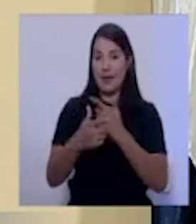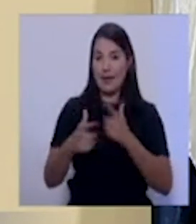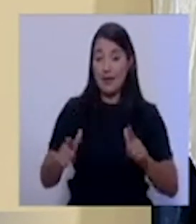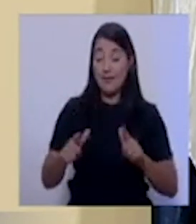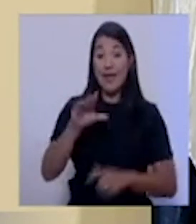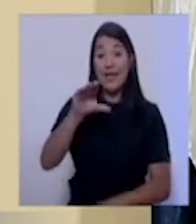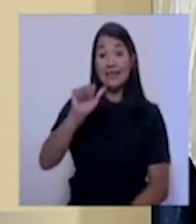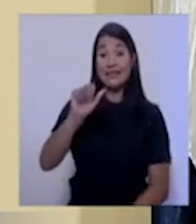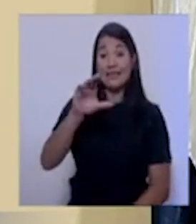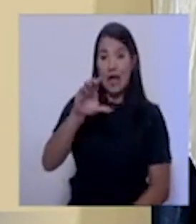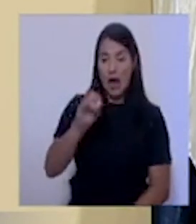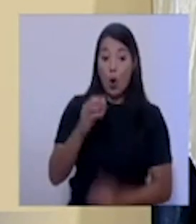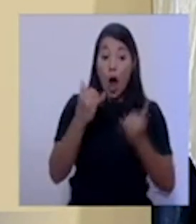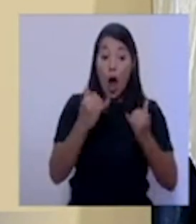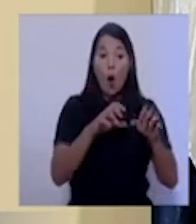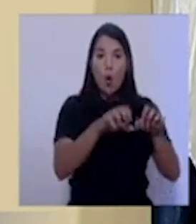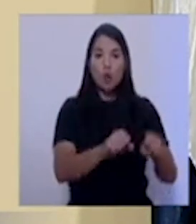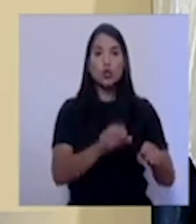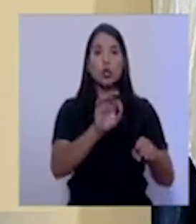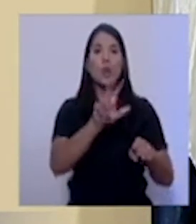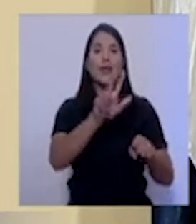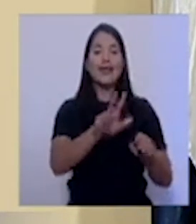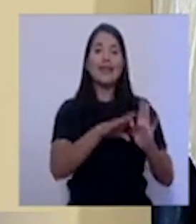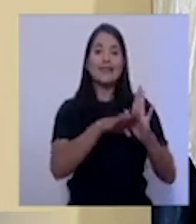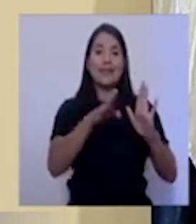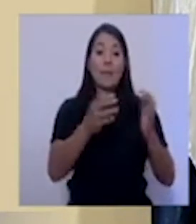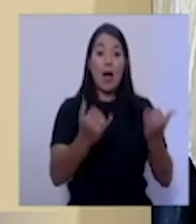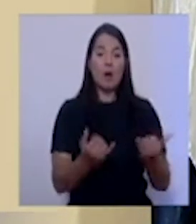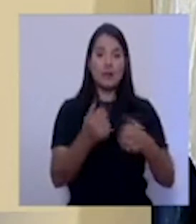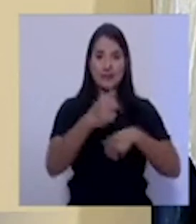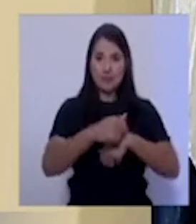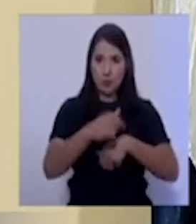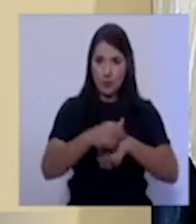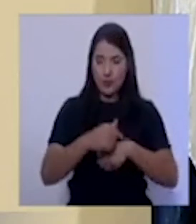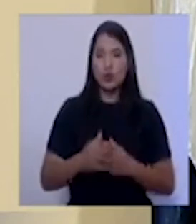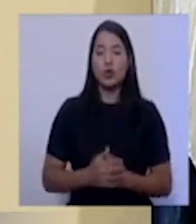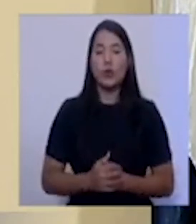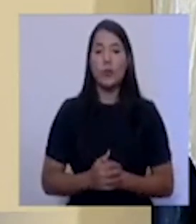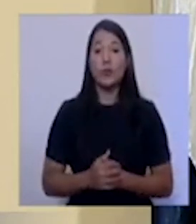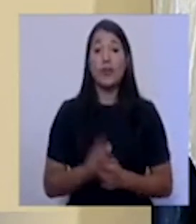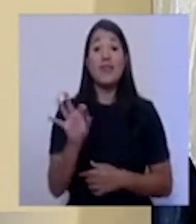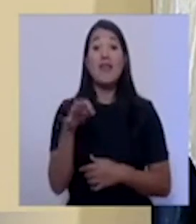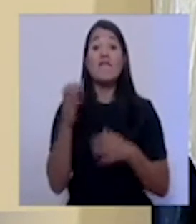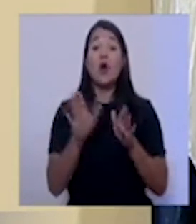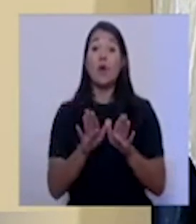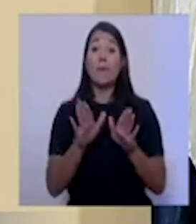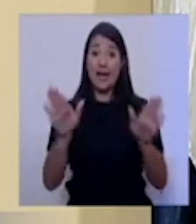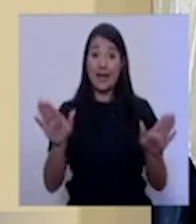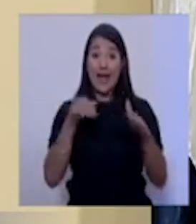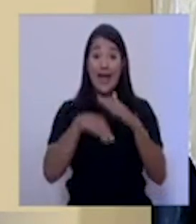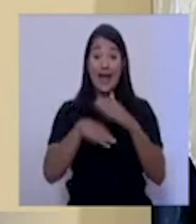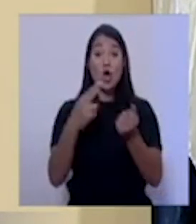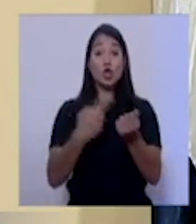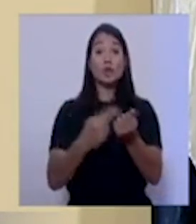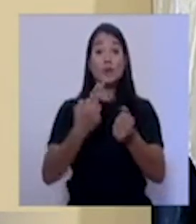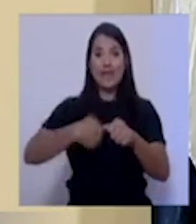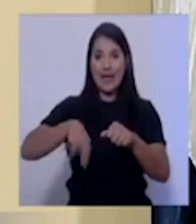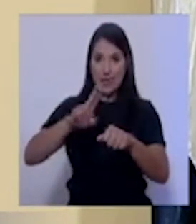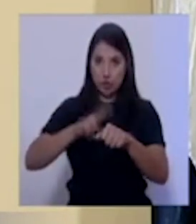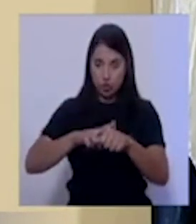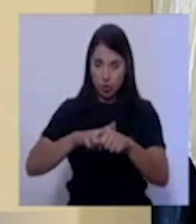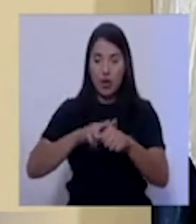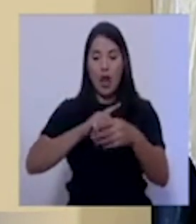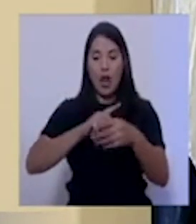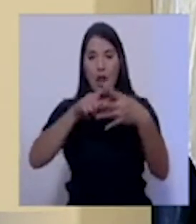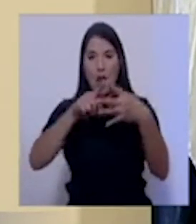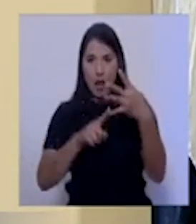utilizando 93 camas en estos momentos. En general, en hospitales nacionales, contando el SEACO y